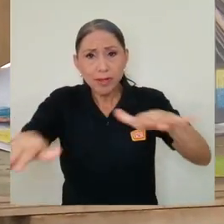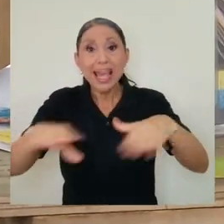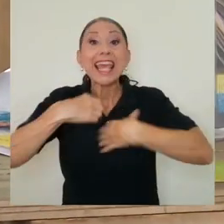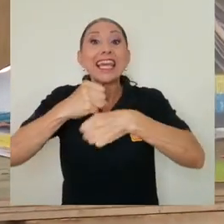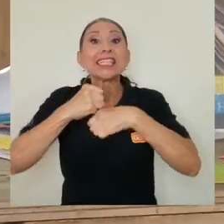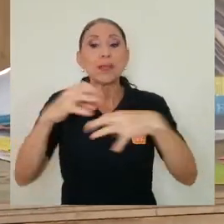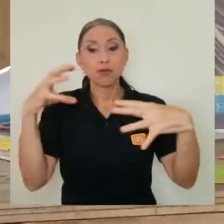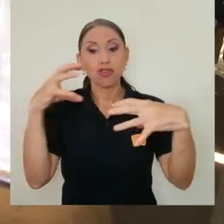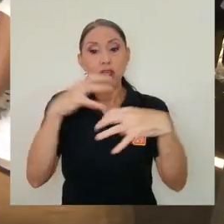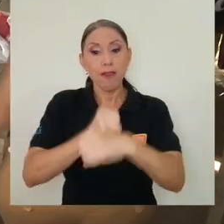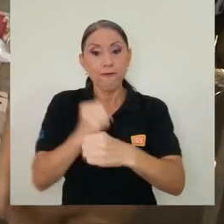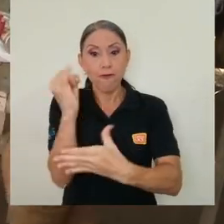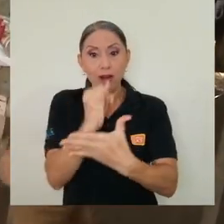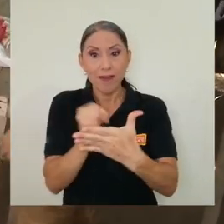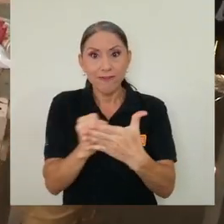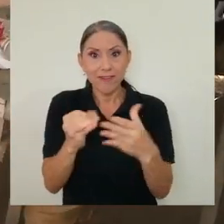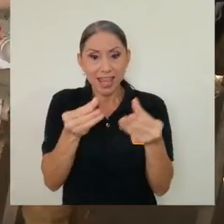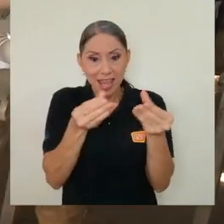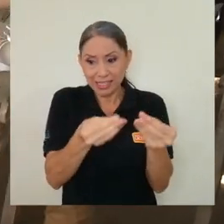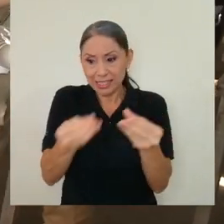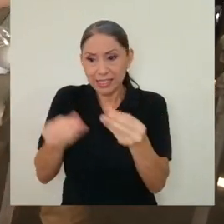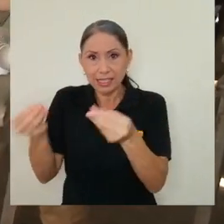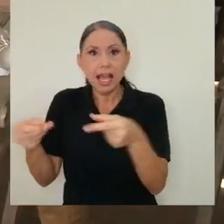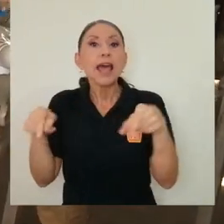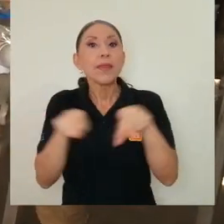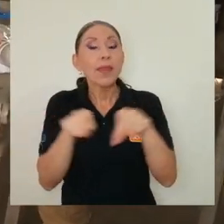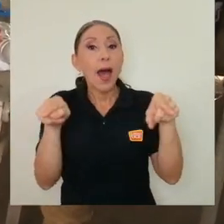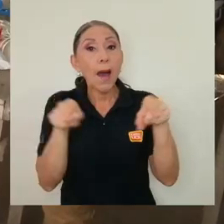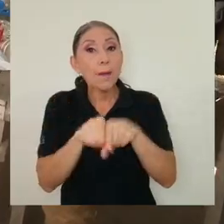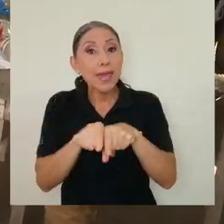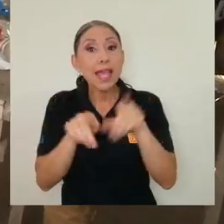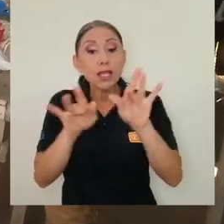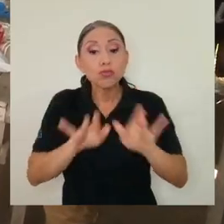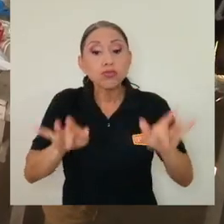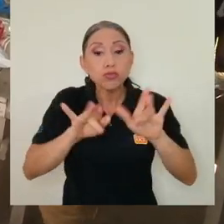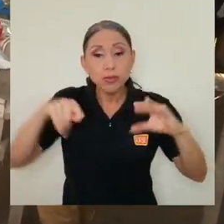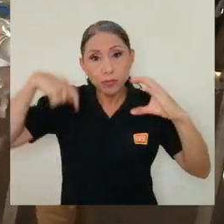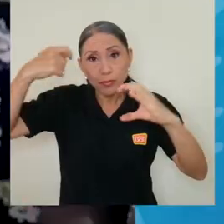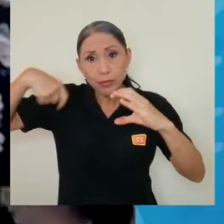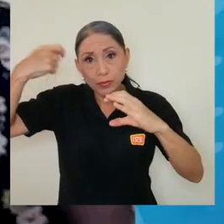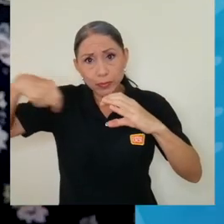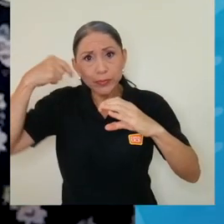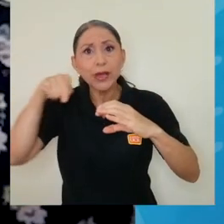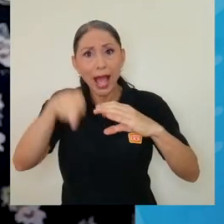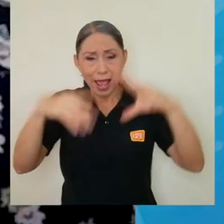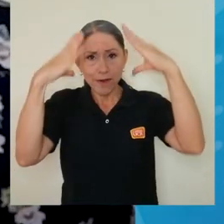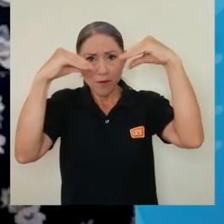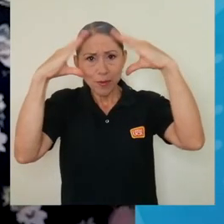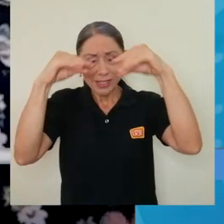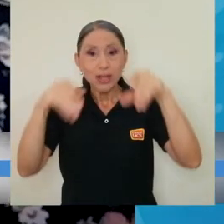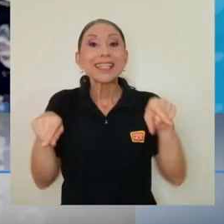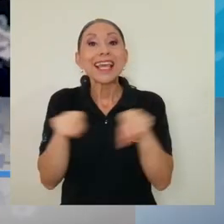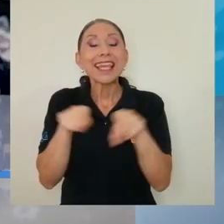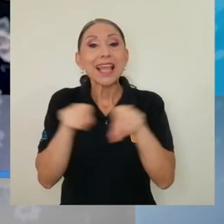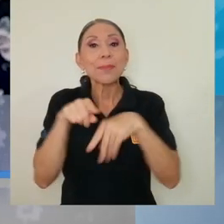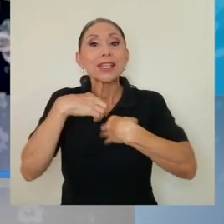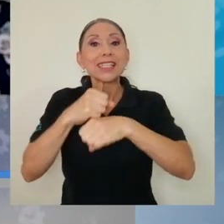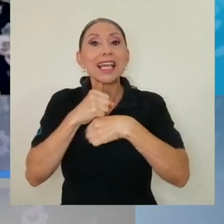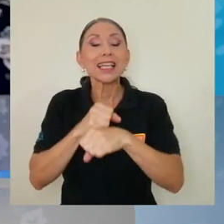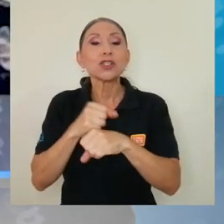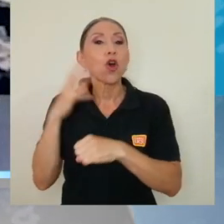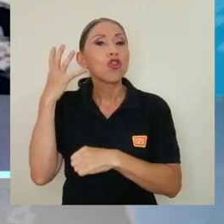Elaboramos infografías, elaboramos también cápsulas de audio y de video y finalmente se realizó una